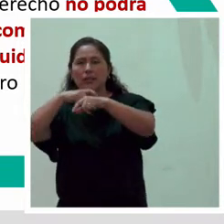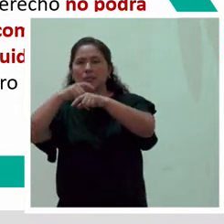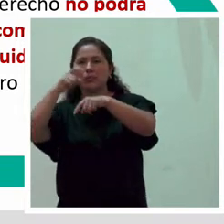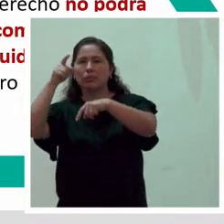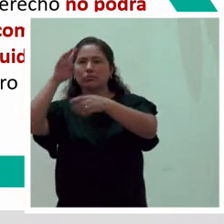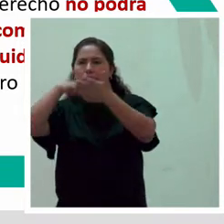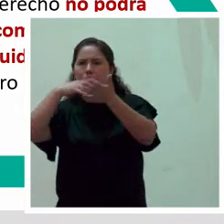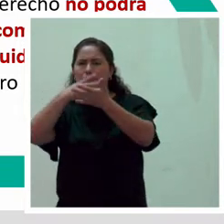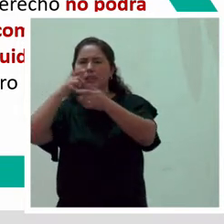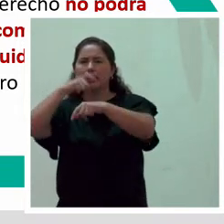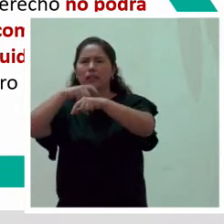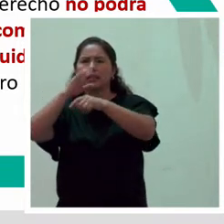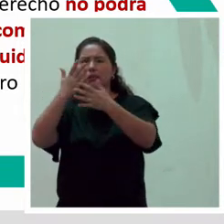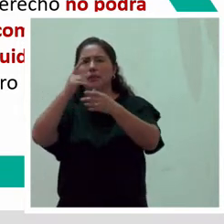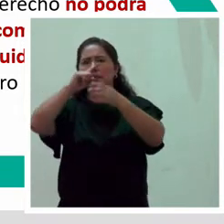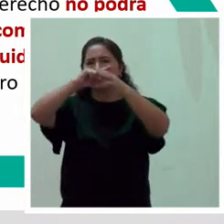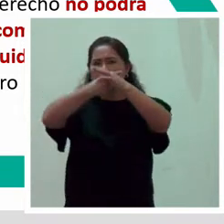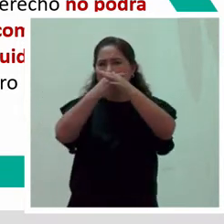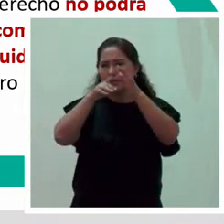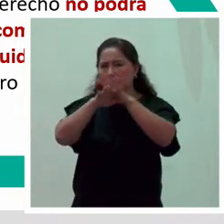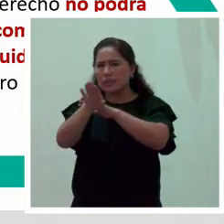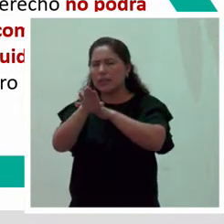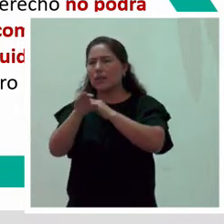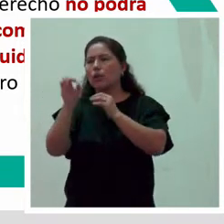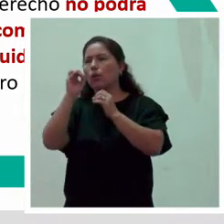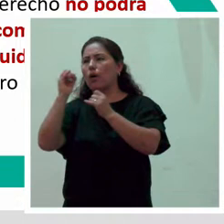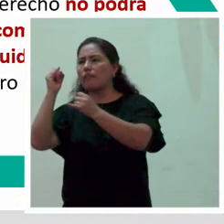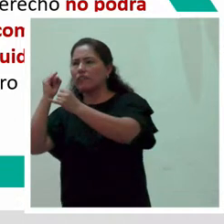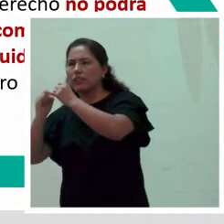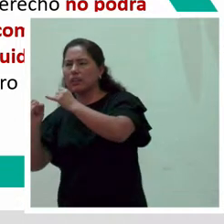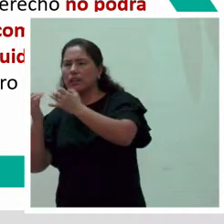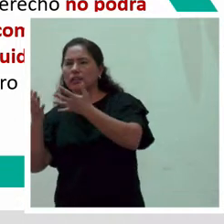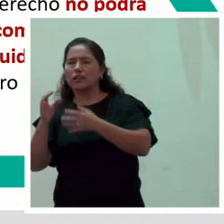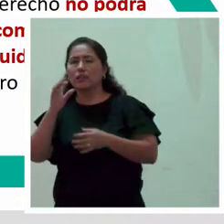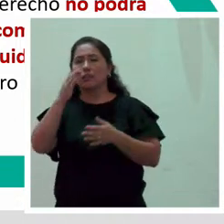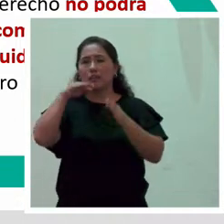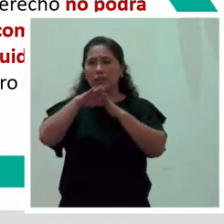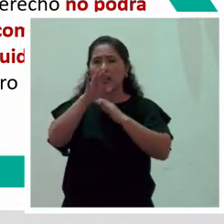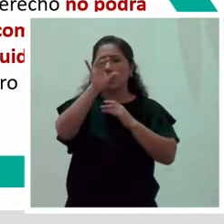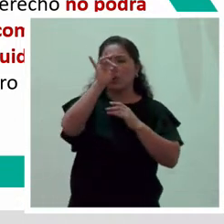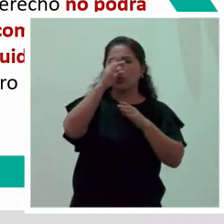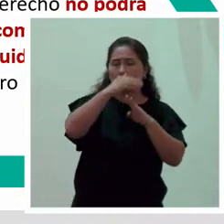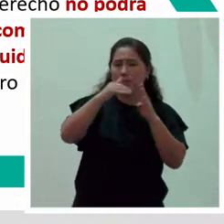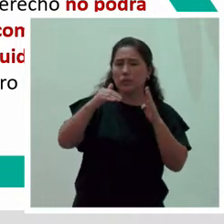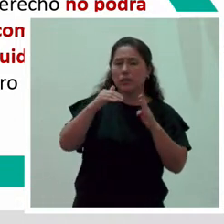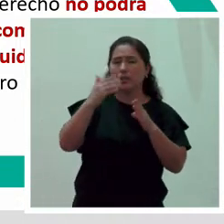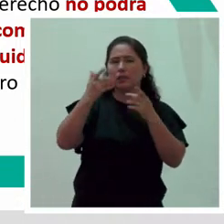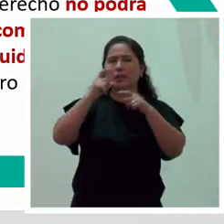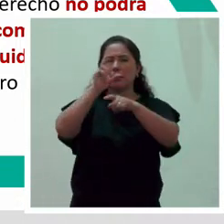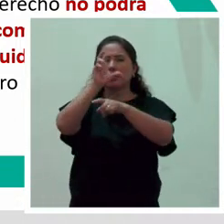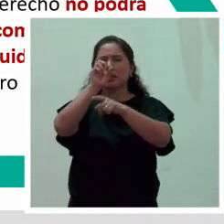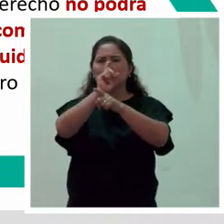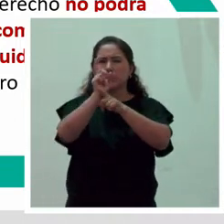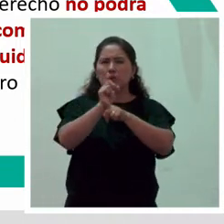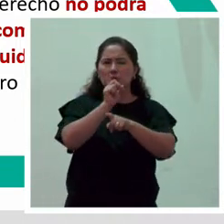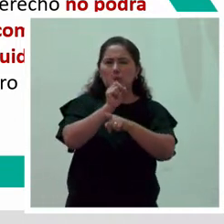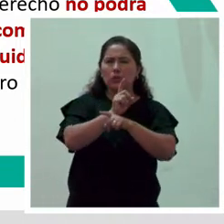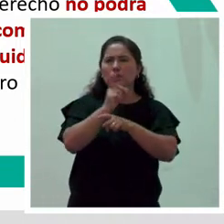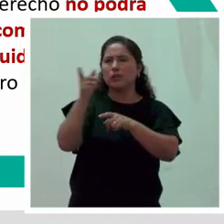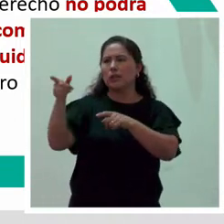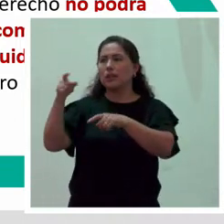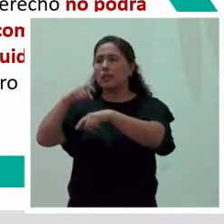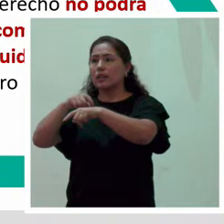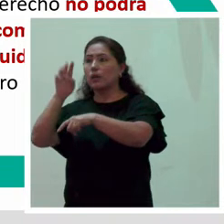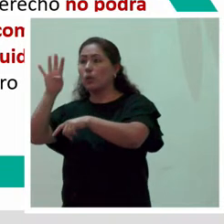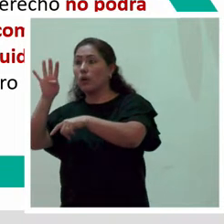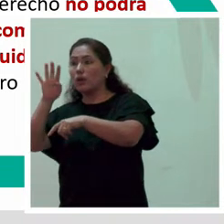inicio o al final. Puede ser que fraccione media hora, ¿no? Si le entra es a las ocho, entra ocho y media. Y al final, si le entra es a la salida a las